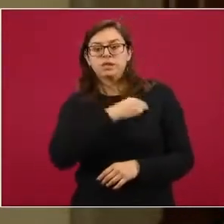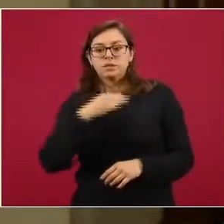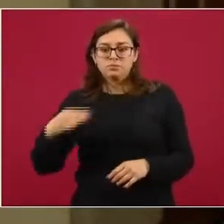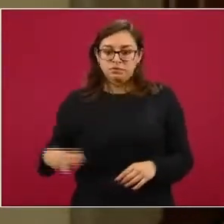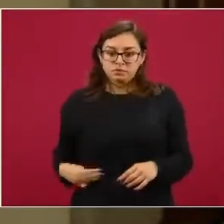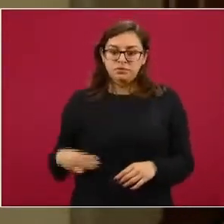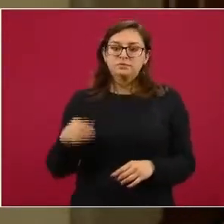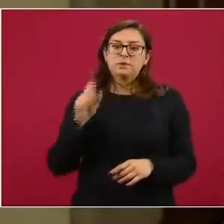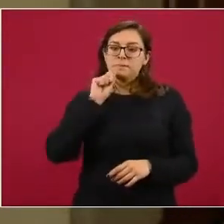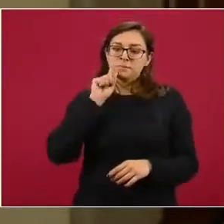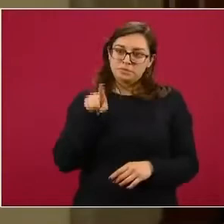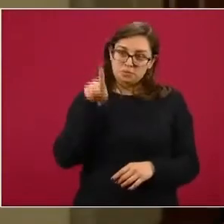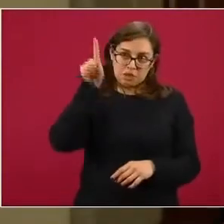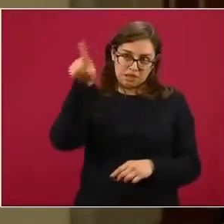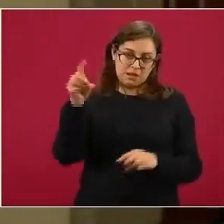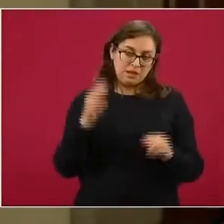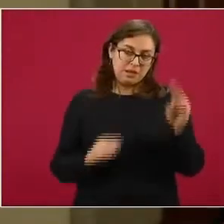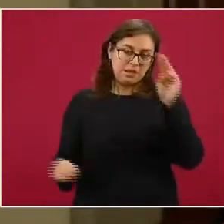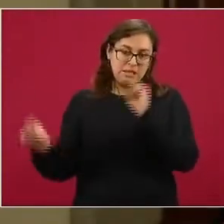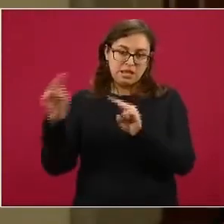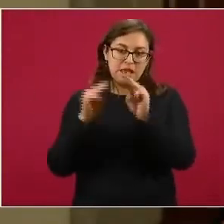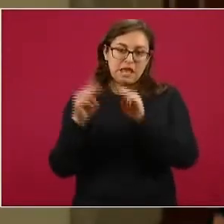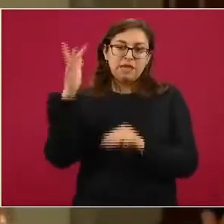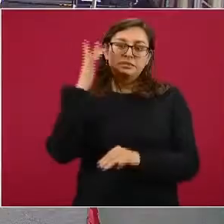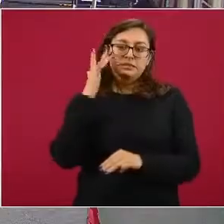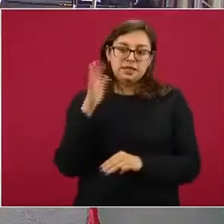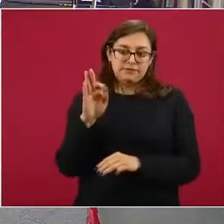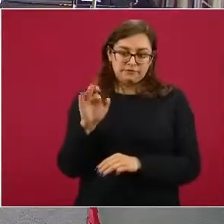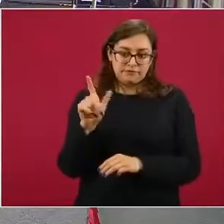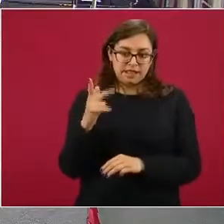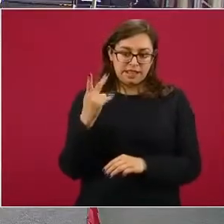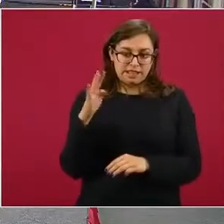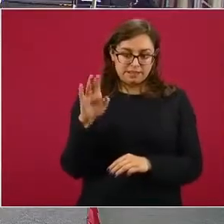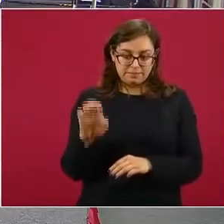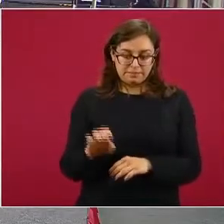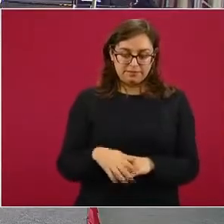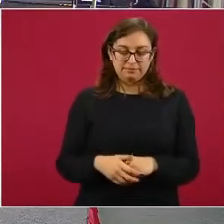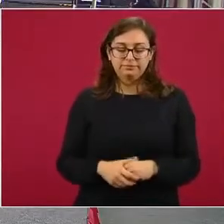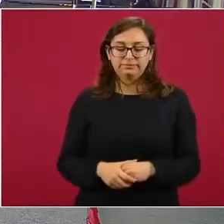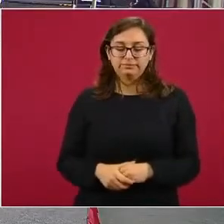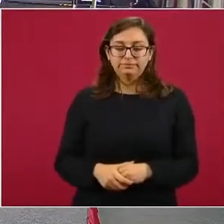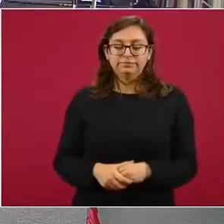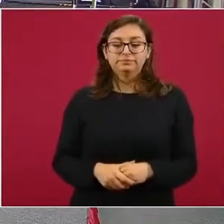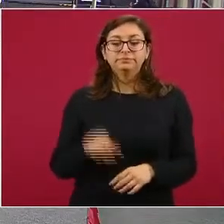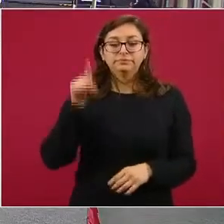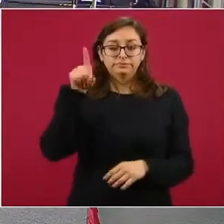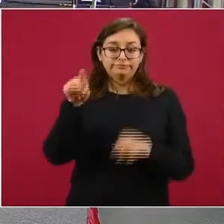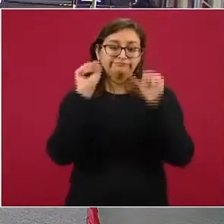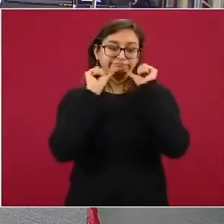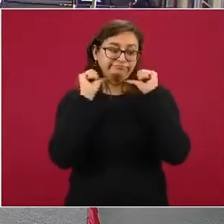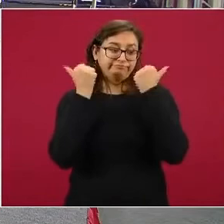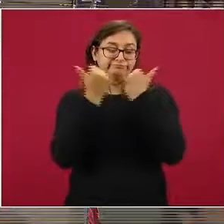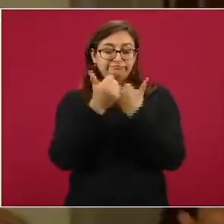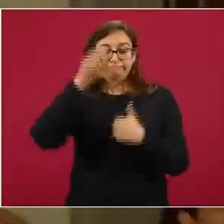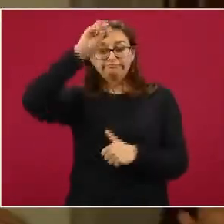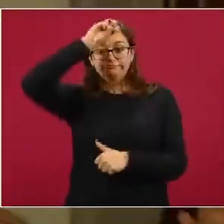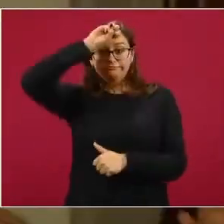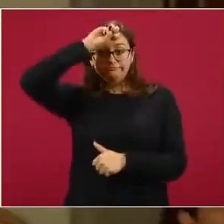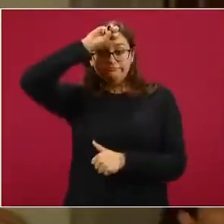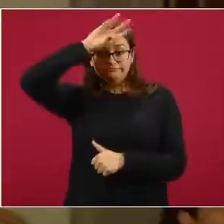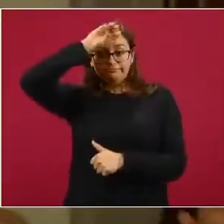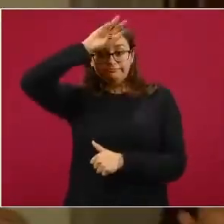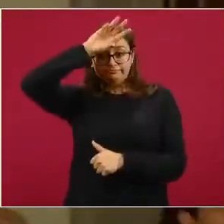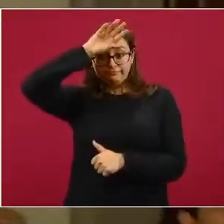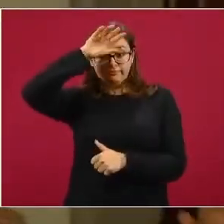la Serranía, en este caso no es en el desierto, San Felipe de Jesús se llama este municipio. Hay una asociación de mineros que